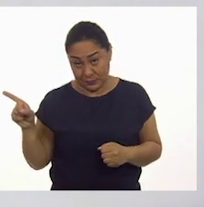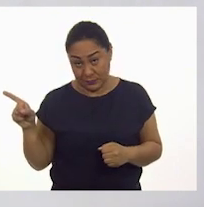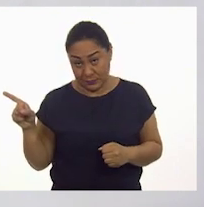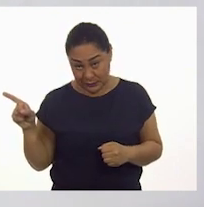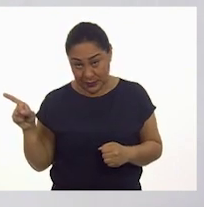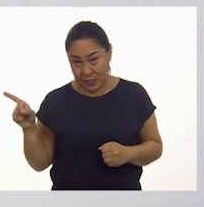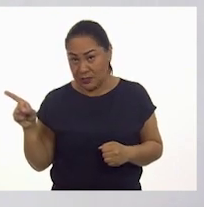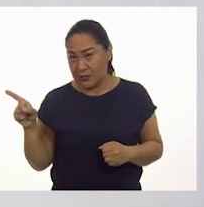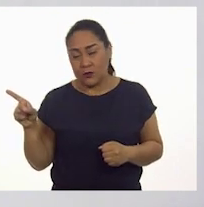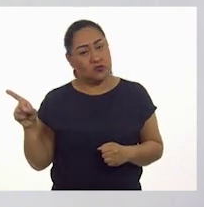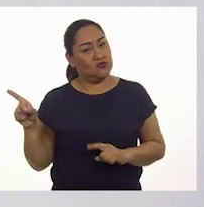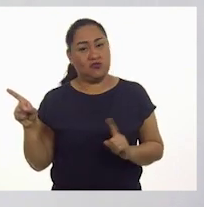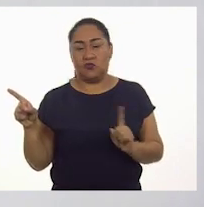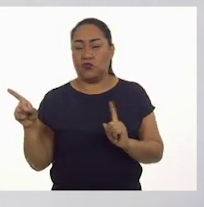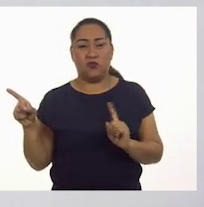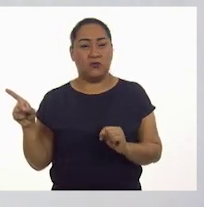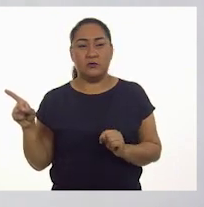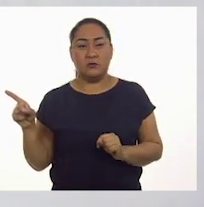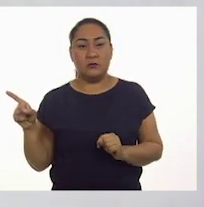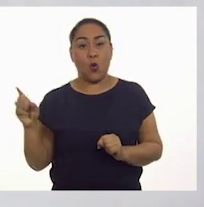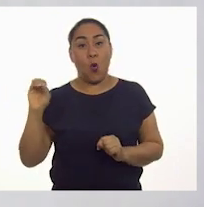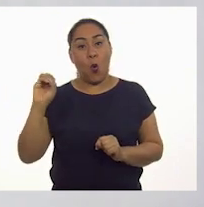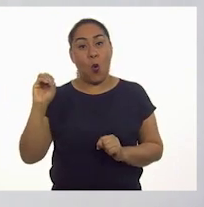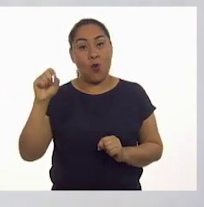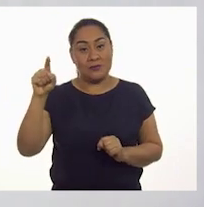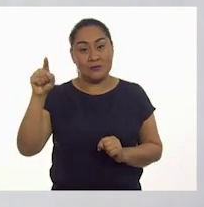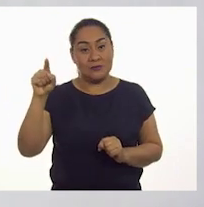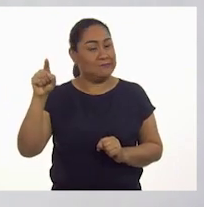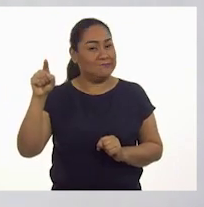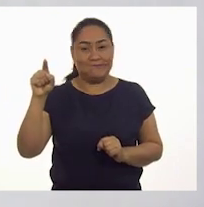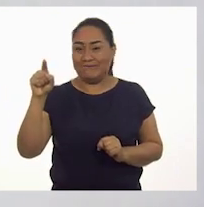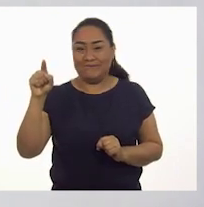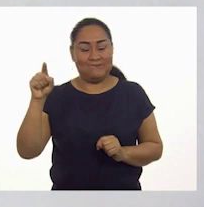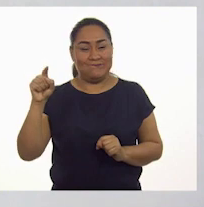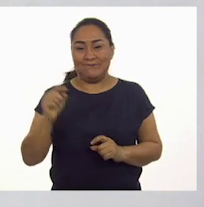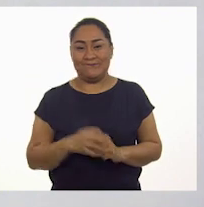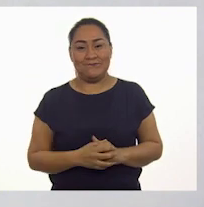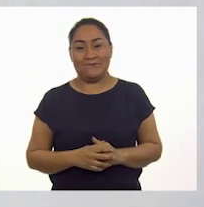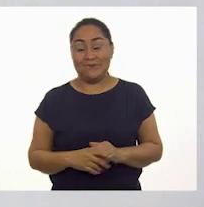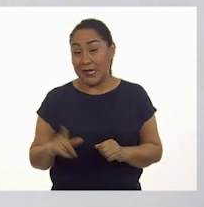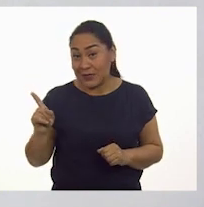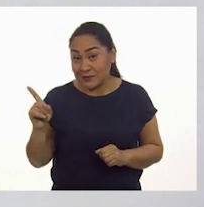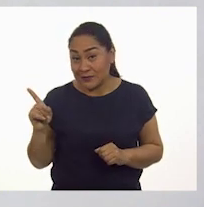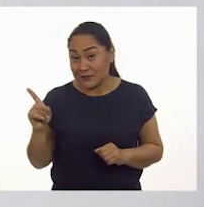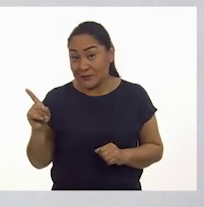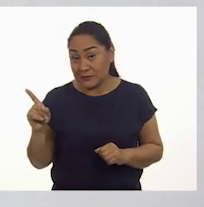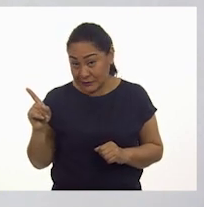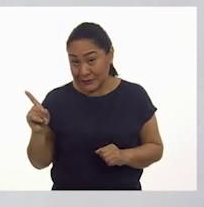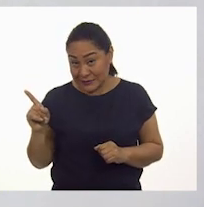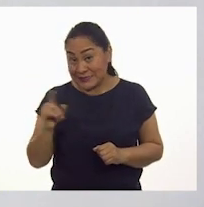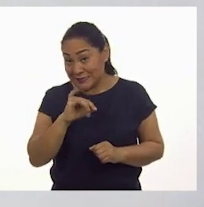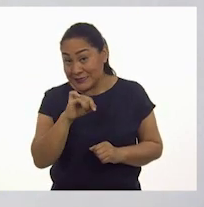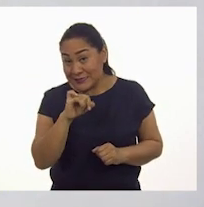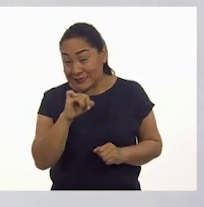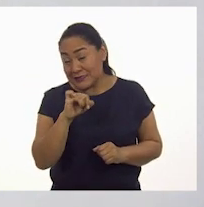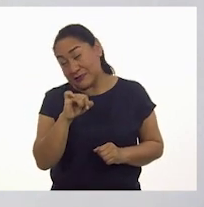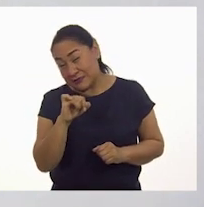No. ¿Qué tal esta? Esta no, ¿verdad? ¿Y esta? Esta sí.